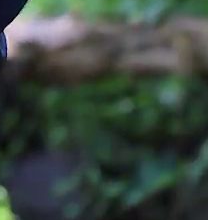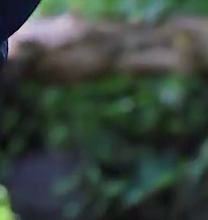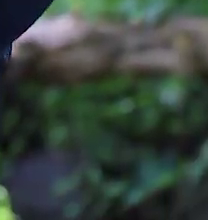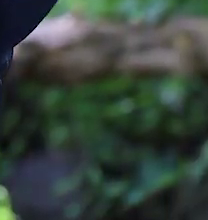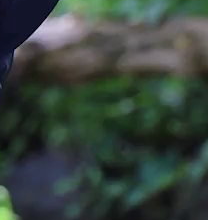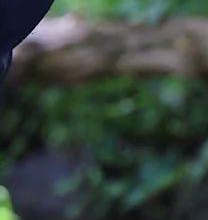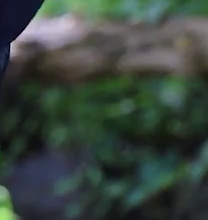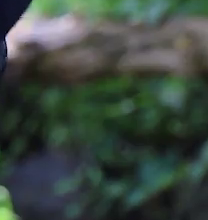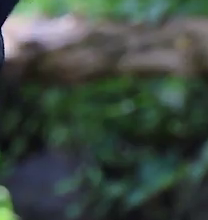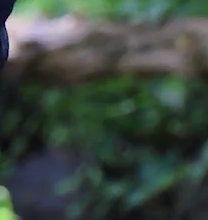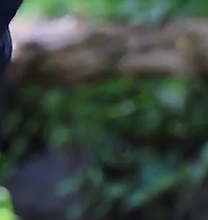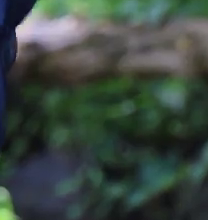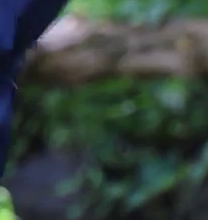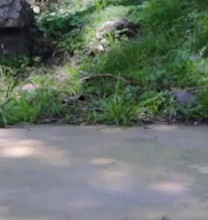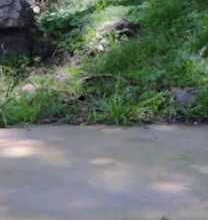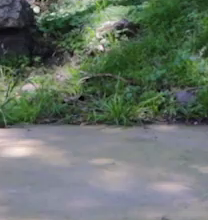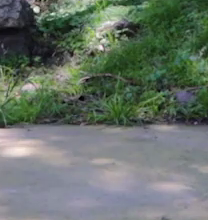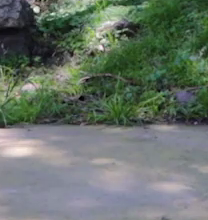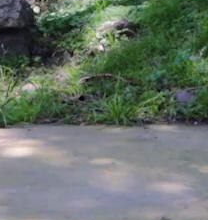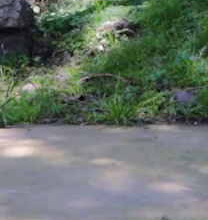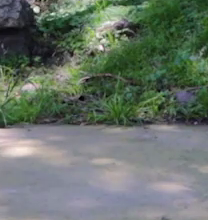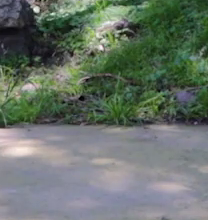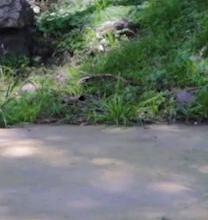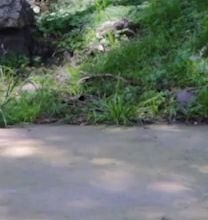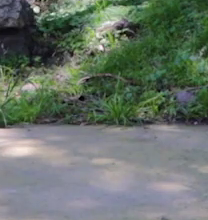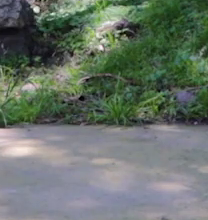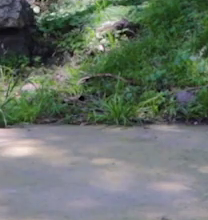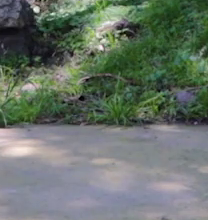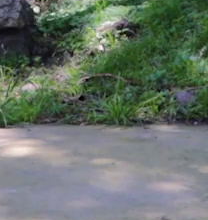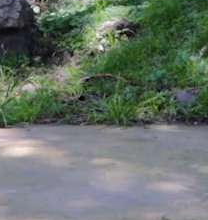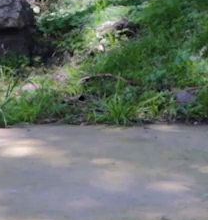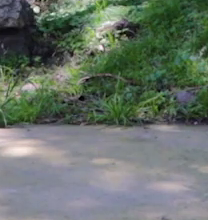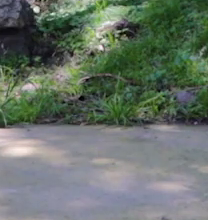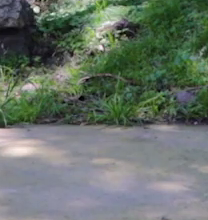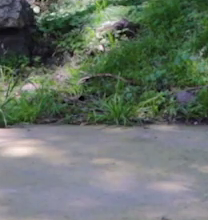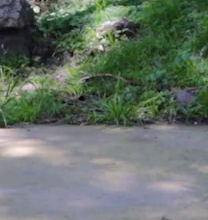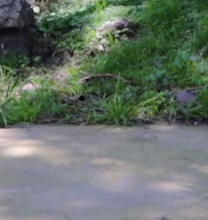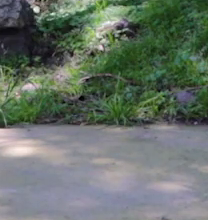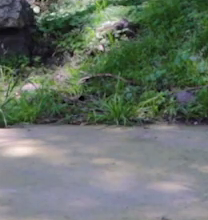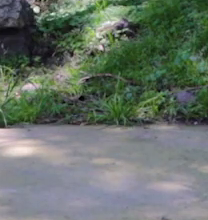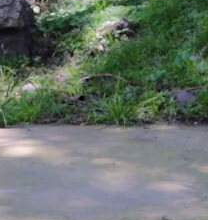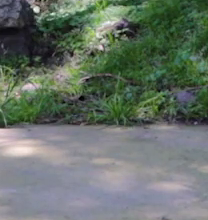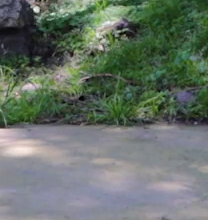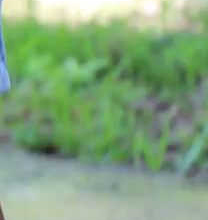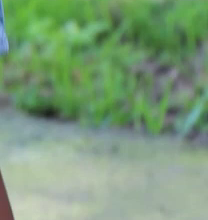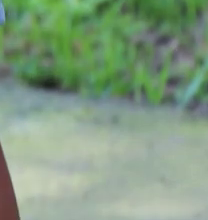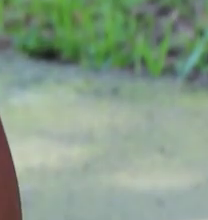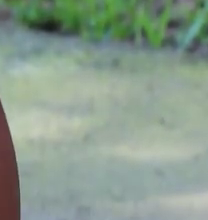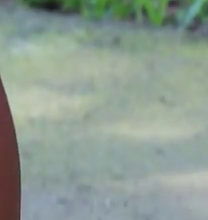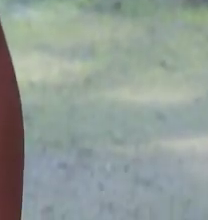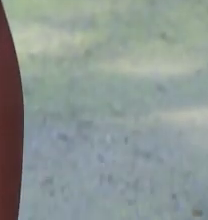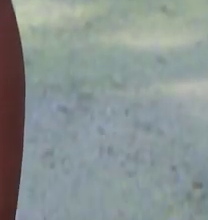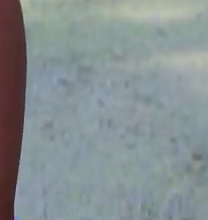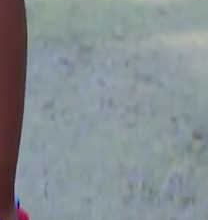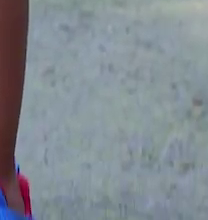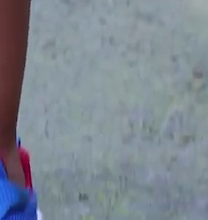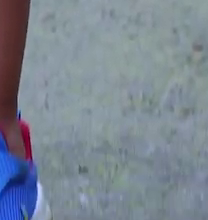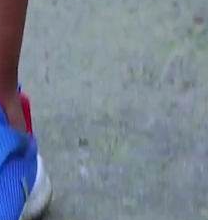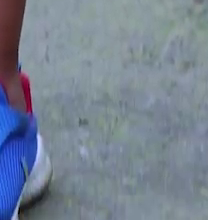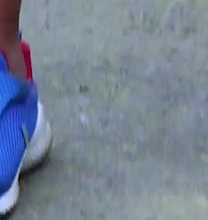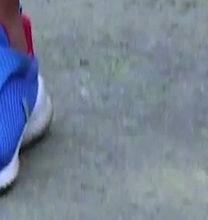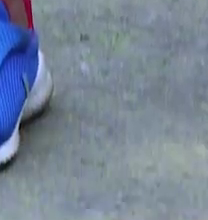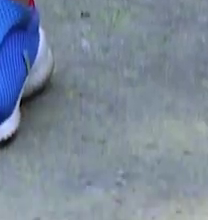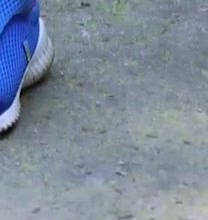Muy bien. Claro que sí. Bien. Bien. Descansamos, Jair. Bajamos los brazos.